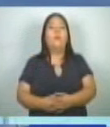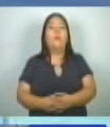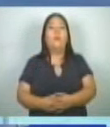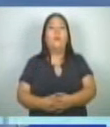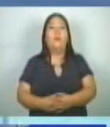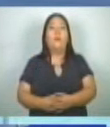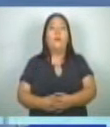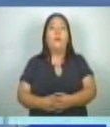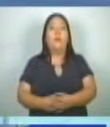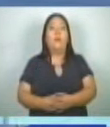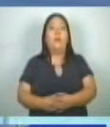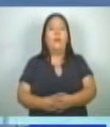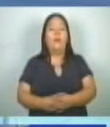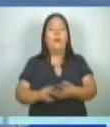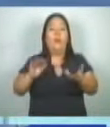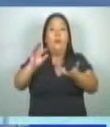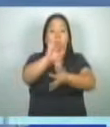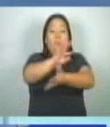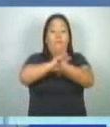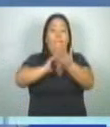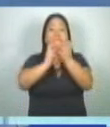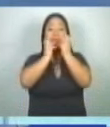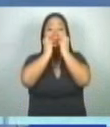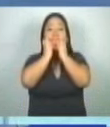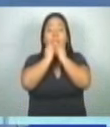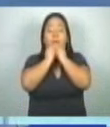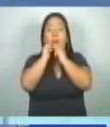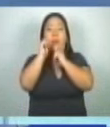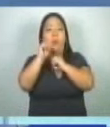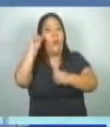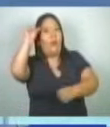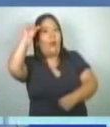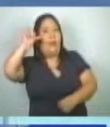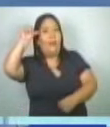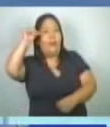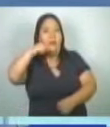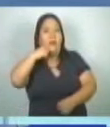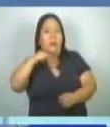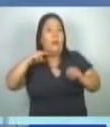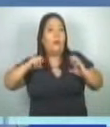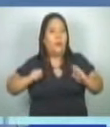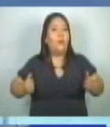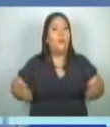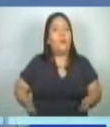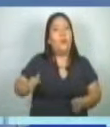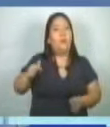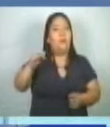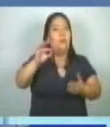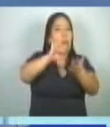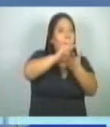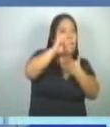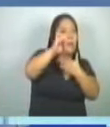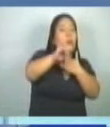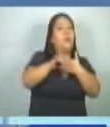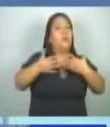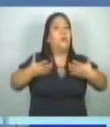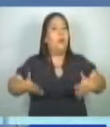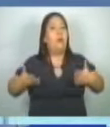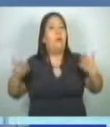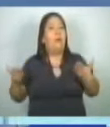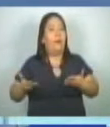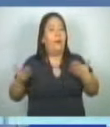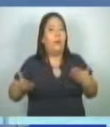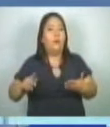La preservación del medio ambiente es un tema que está siendo analizado por el gobierno salvadoreño. Algunos proyectos ya se están ejecutando con la